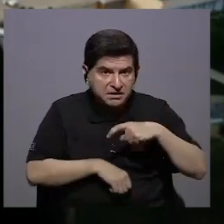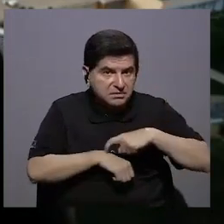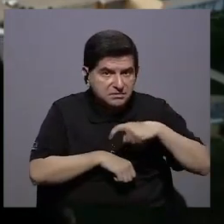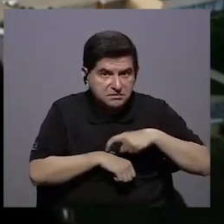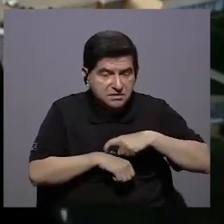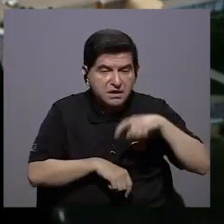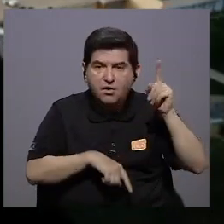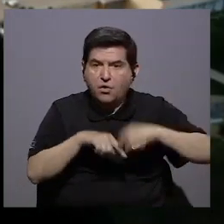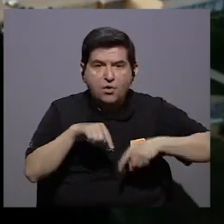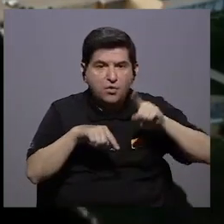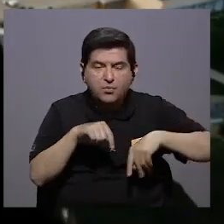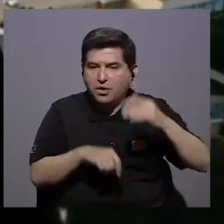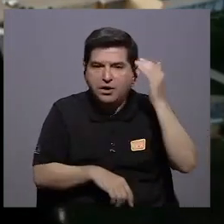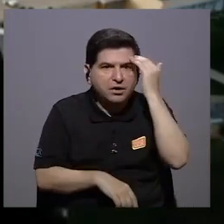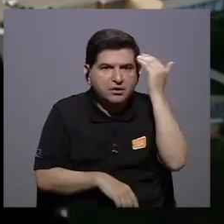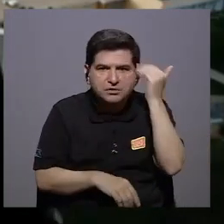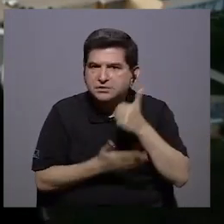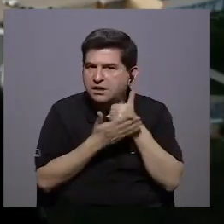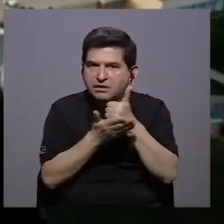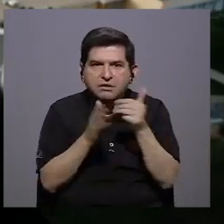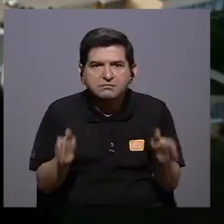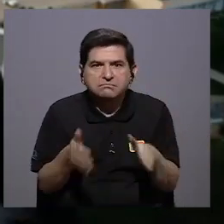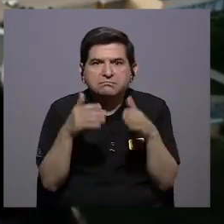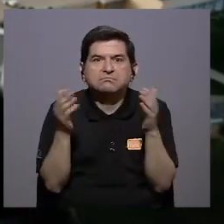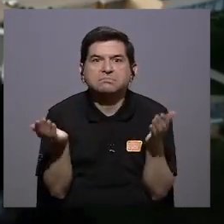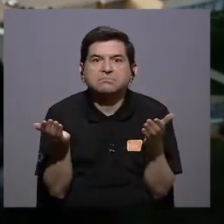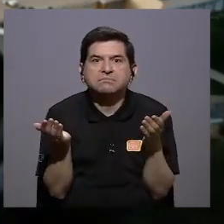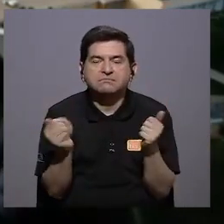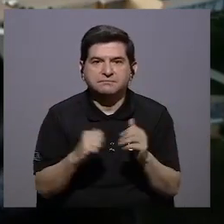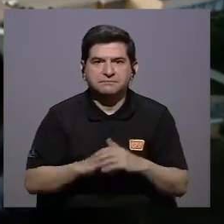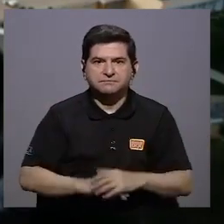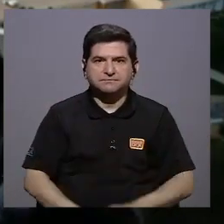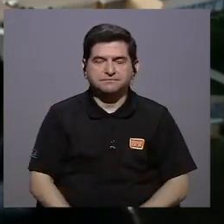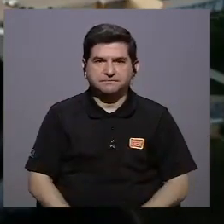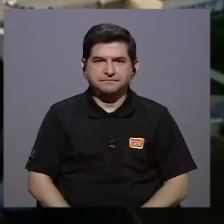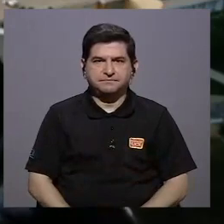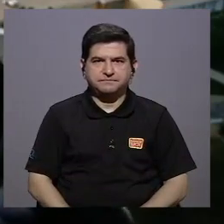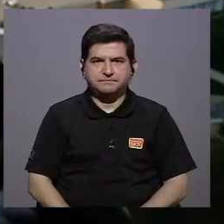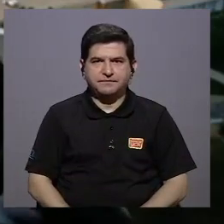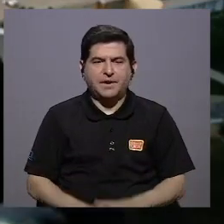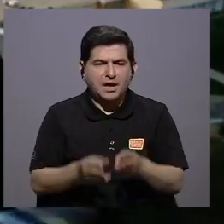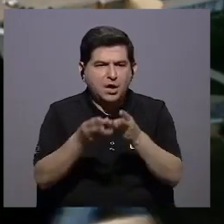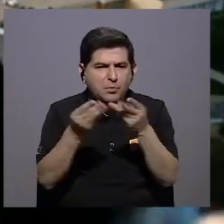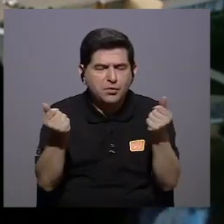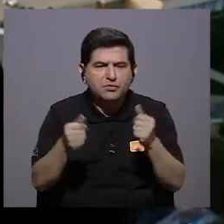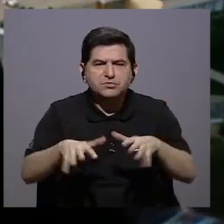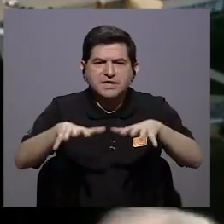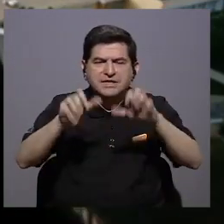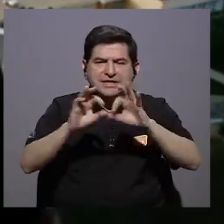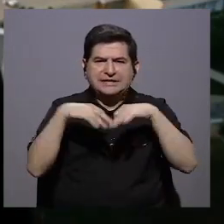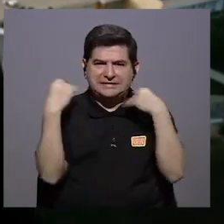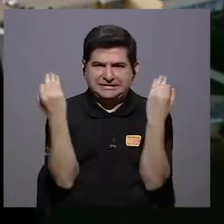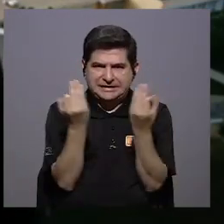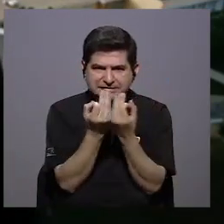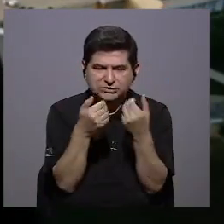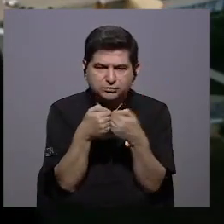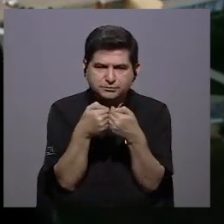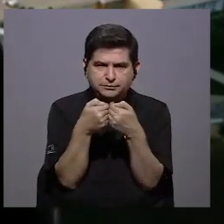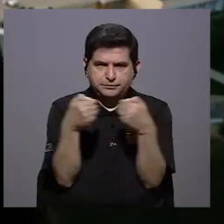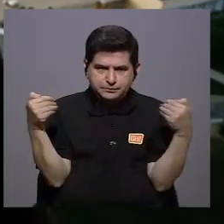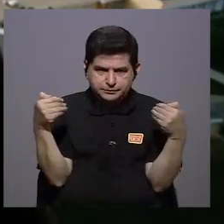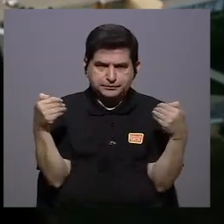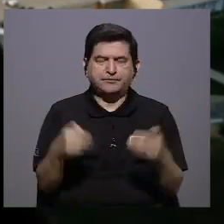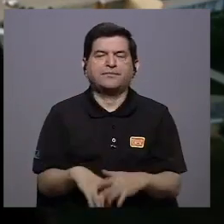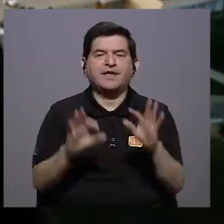tienen tiempo o no pueden o no saben ayudarle y entonces se produce una tensión familiar por otro lado